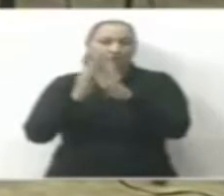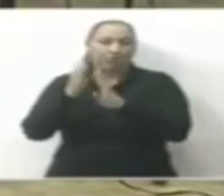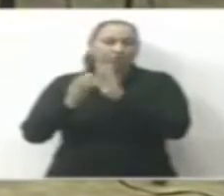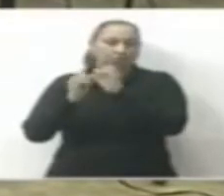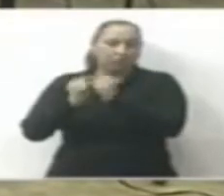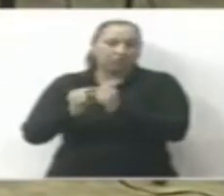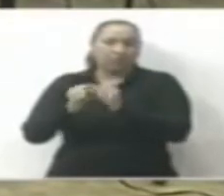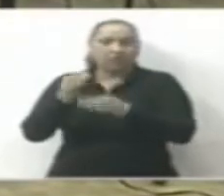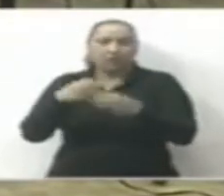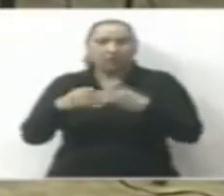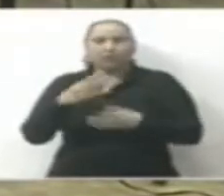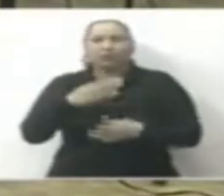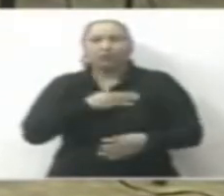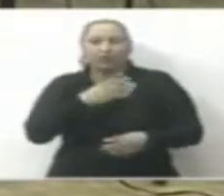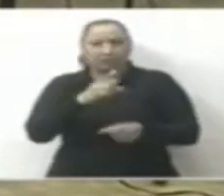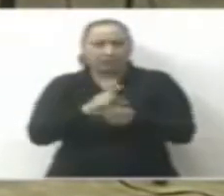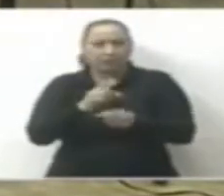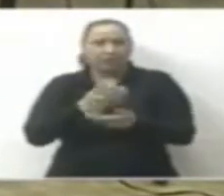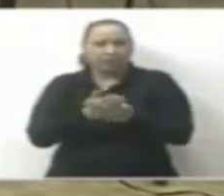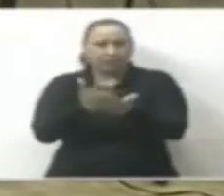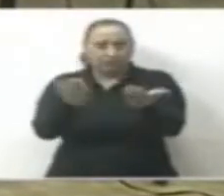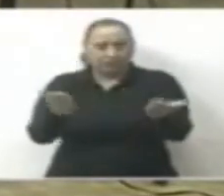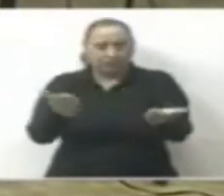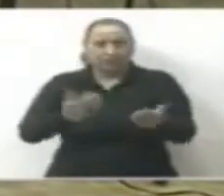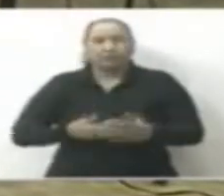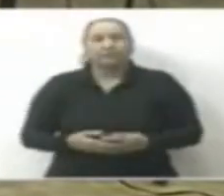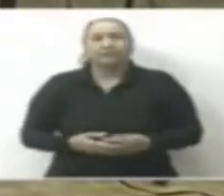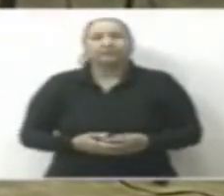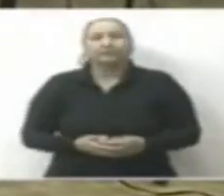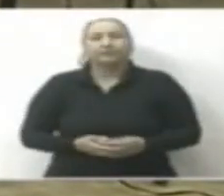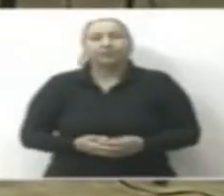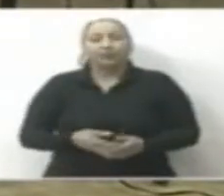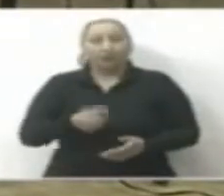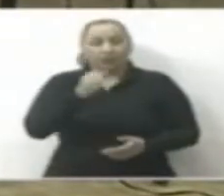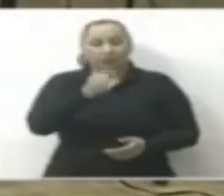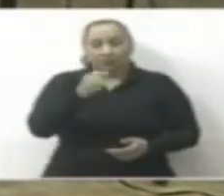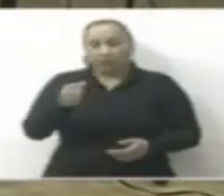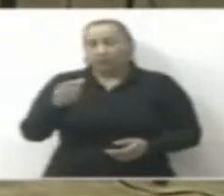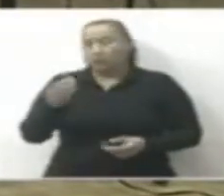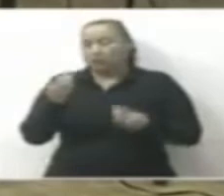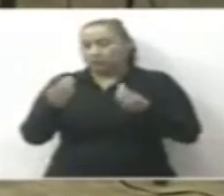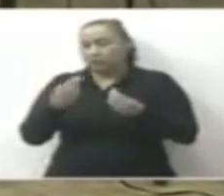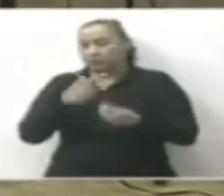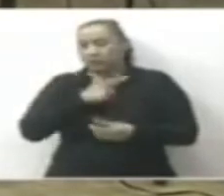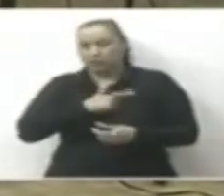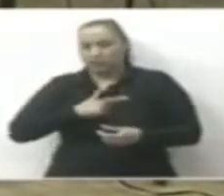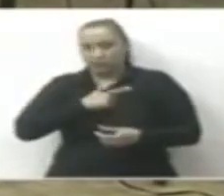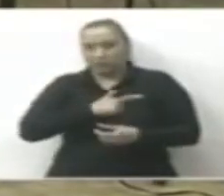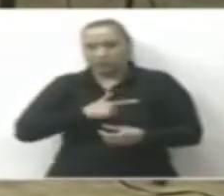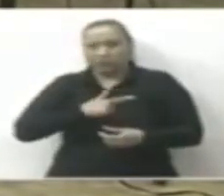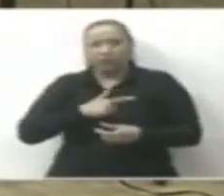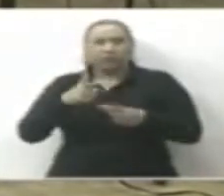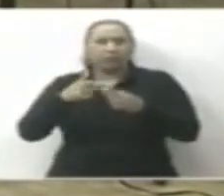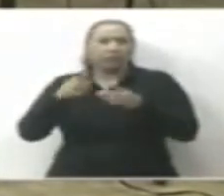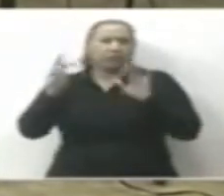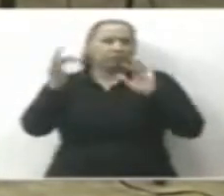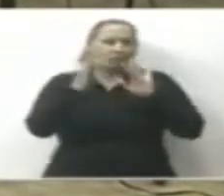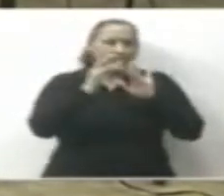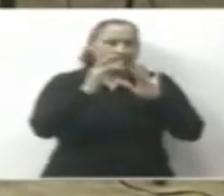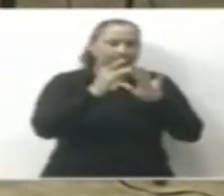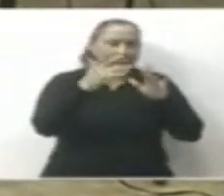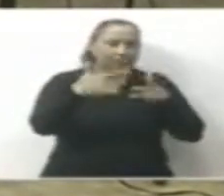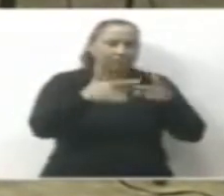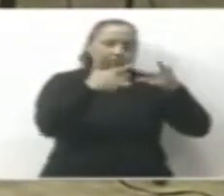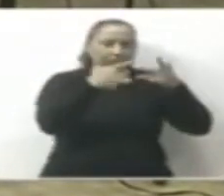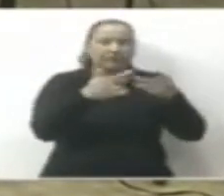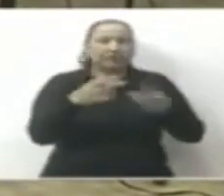Buen día, doctor. Muy buen día tengan todas y todos ustedes. Saludo con mucho gusto a nuestras amigas y amigos de los medios de comunicación que